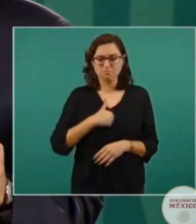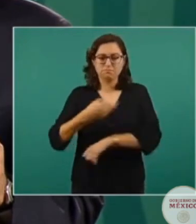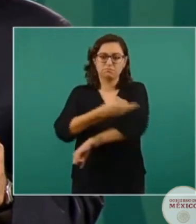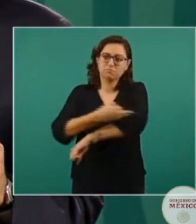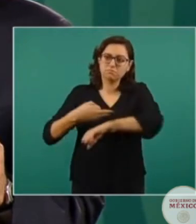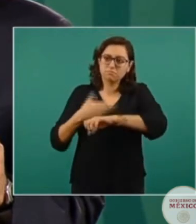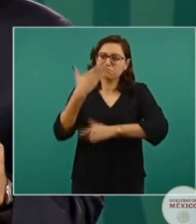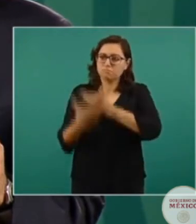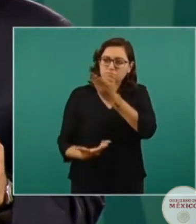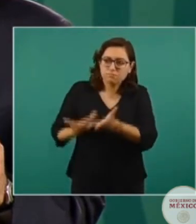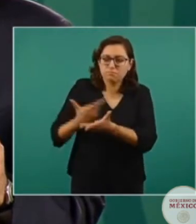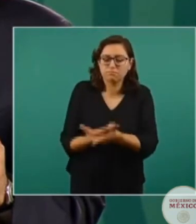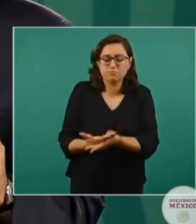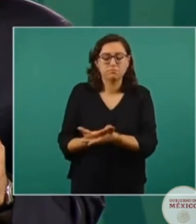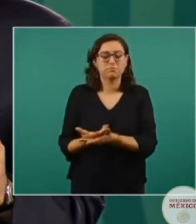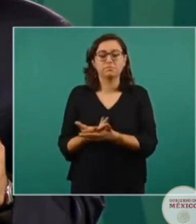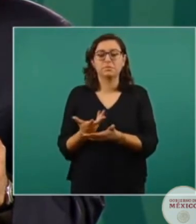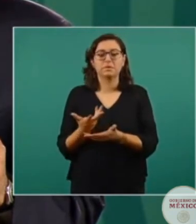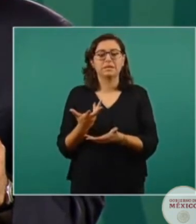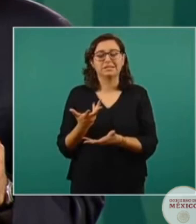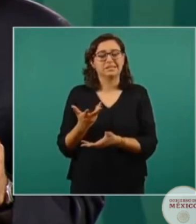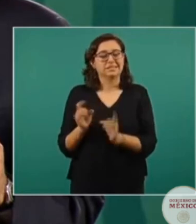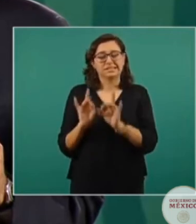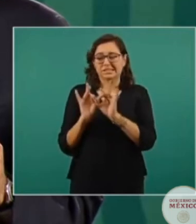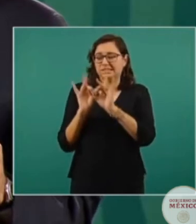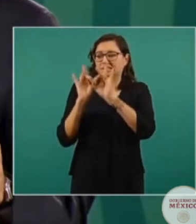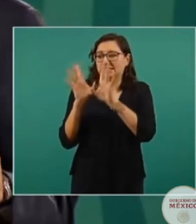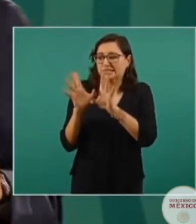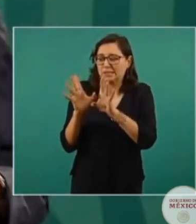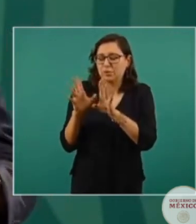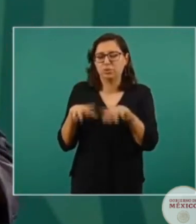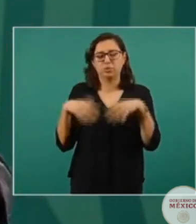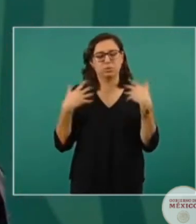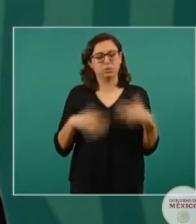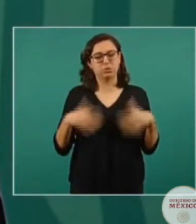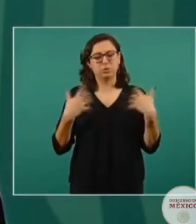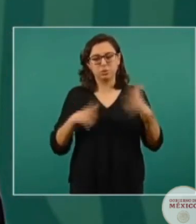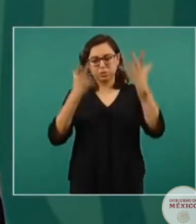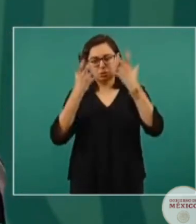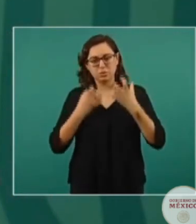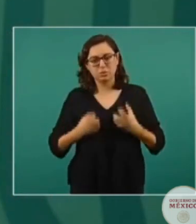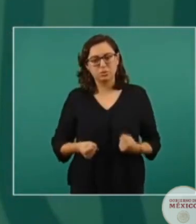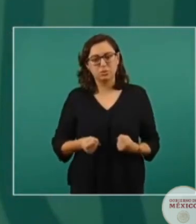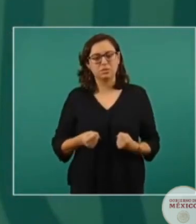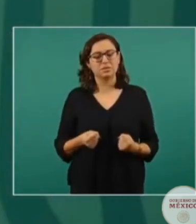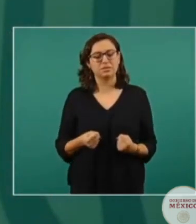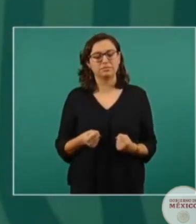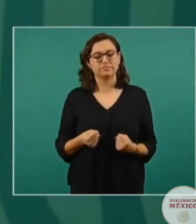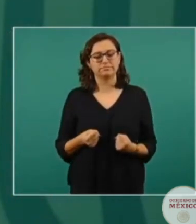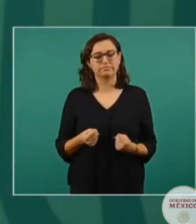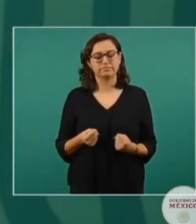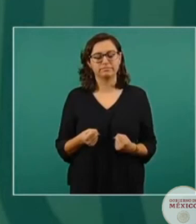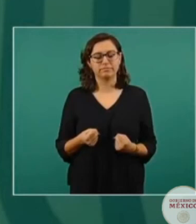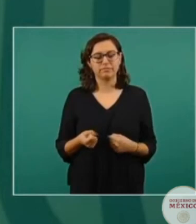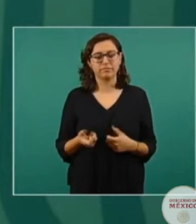los delincuentes no pueden crecer por sí solos si no hay complicidad de